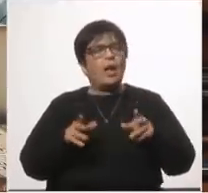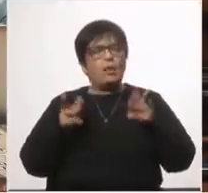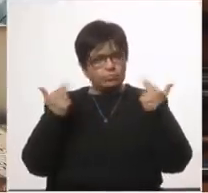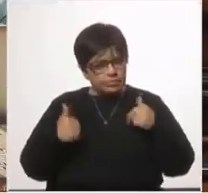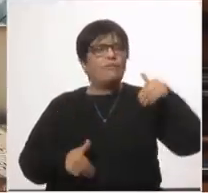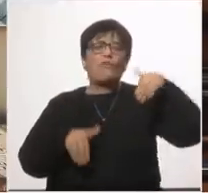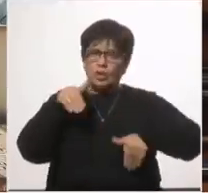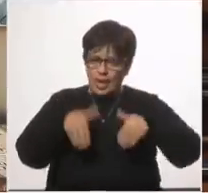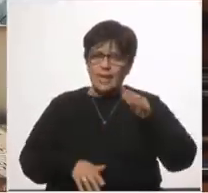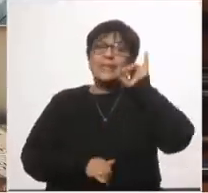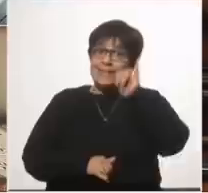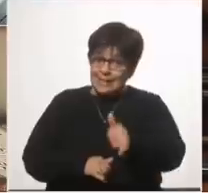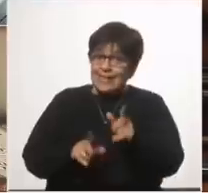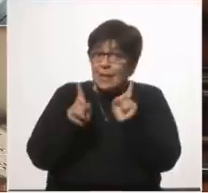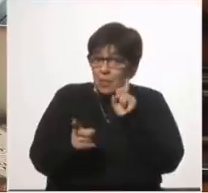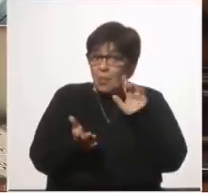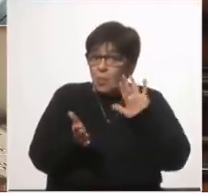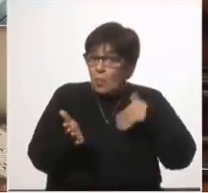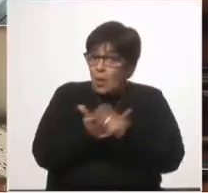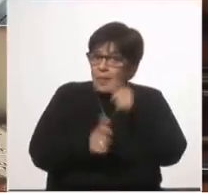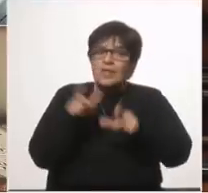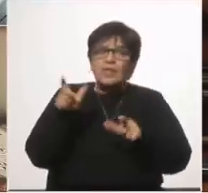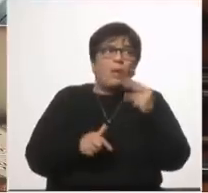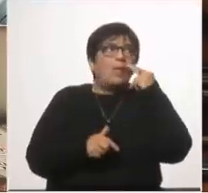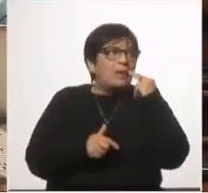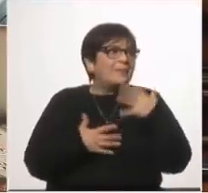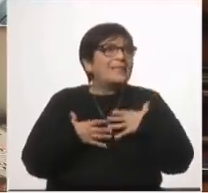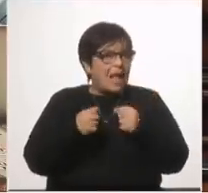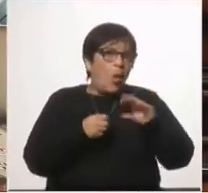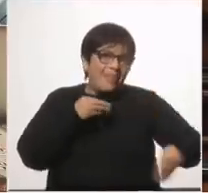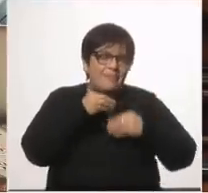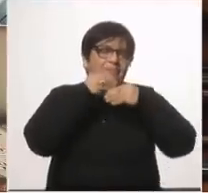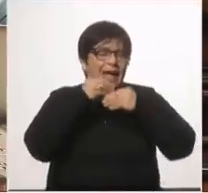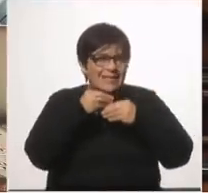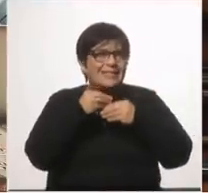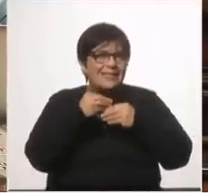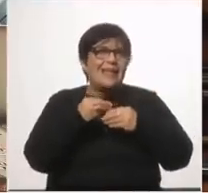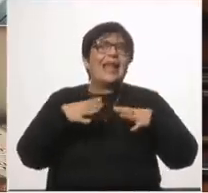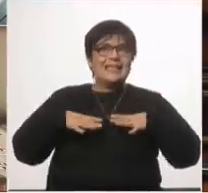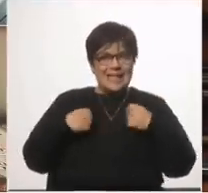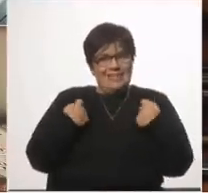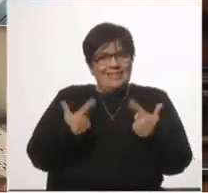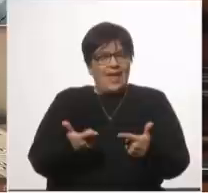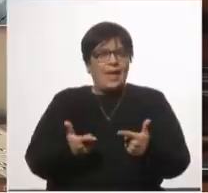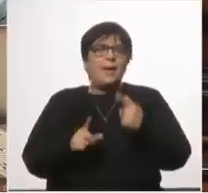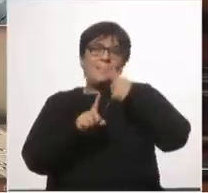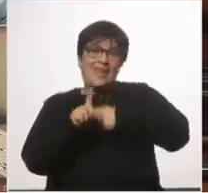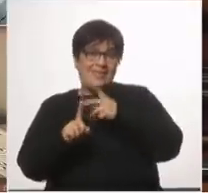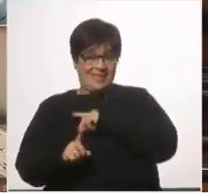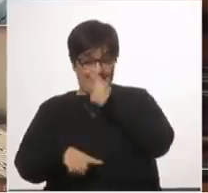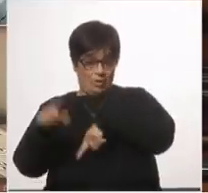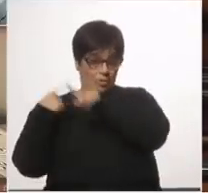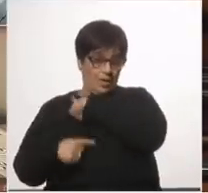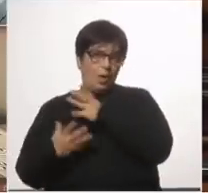minutas para que personas con comorbilidades tuvieran licencia por enfermedad. En diciembre, buena parte de los problemas sanitarios que hoy